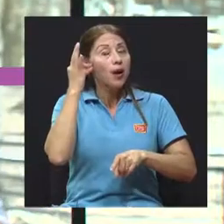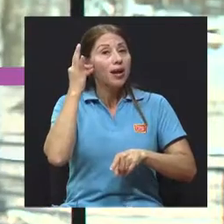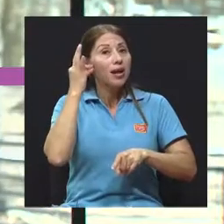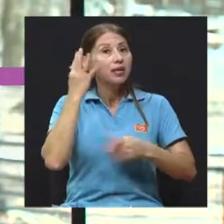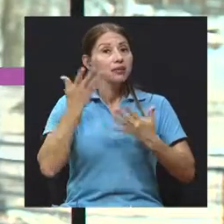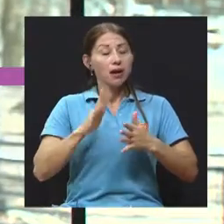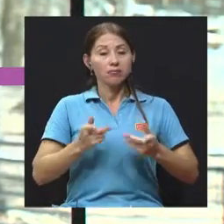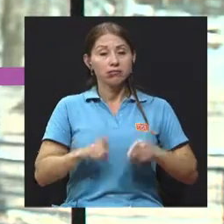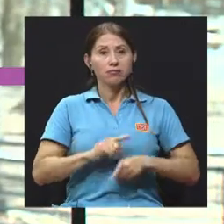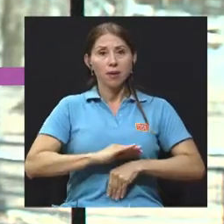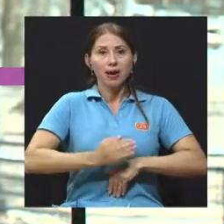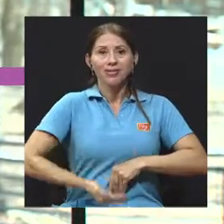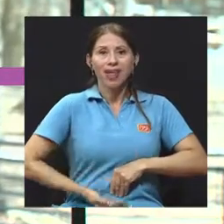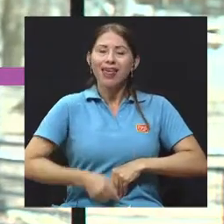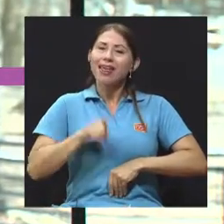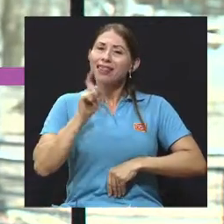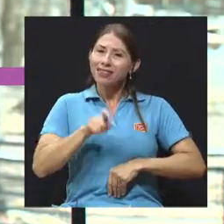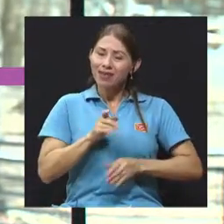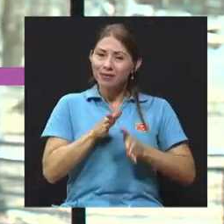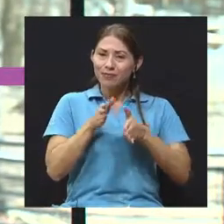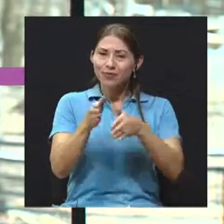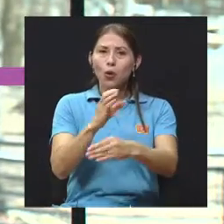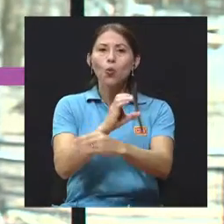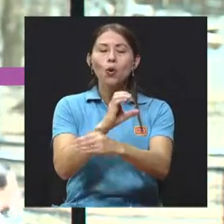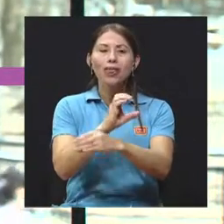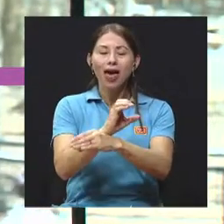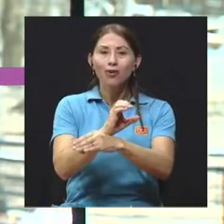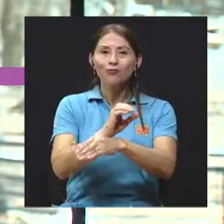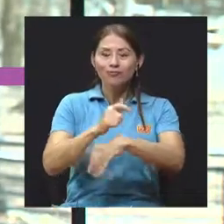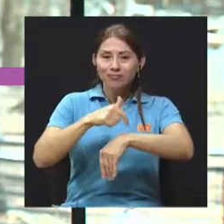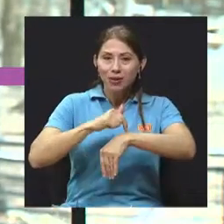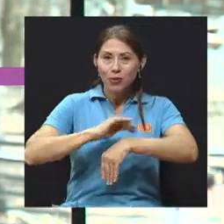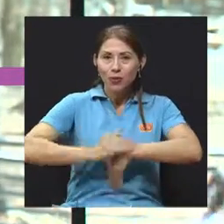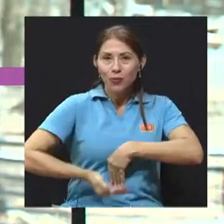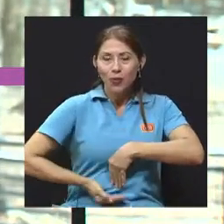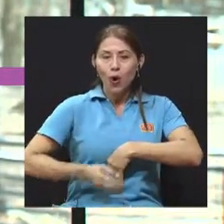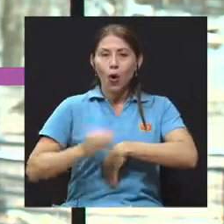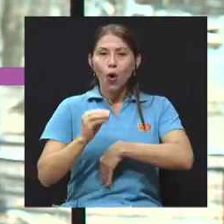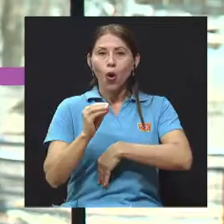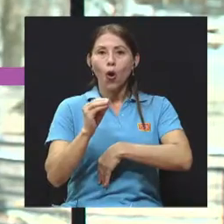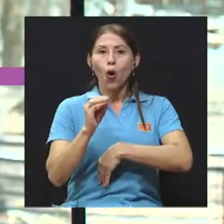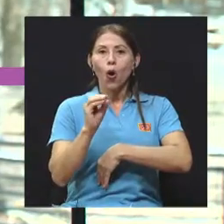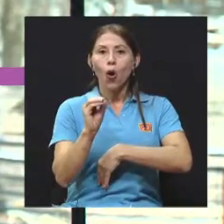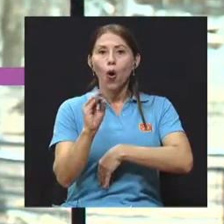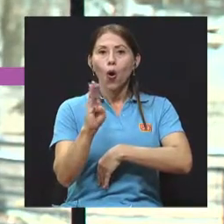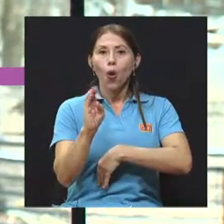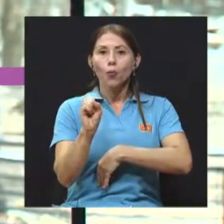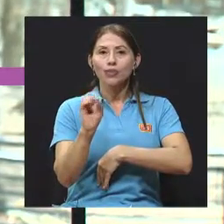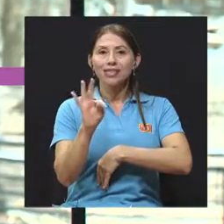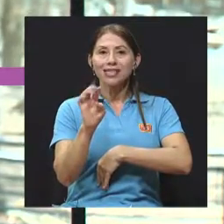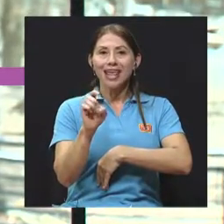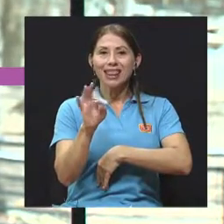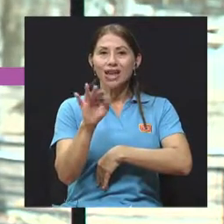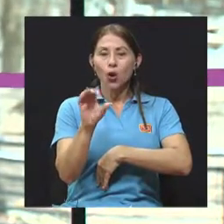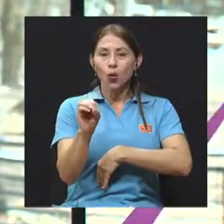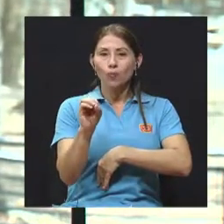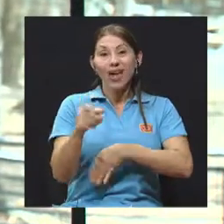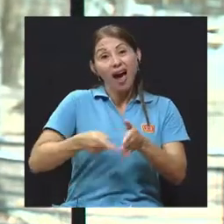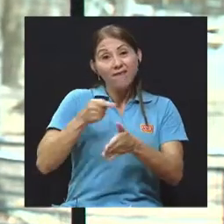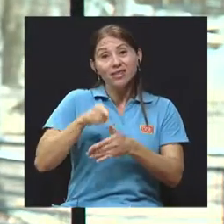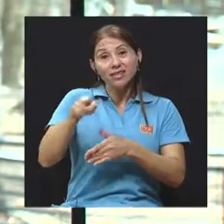obstétrico, porque lamentablemente, esas pacientes tienen más riesgo de tener algunas complicaciones, como pérdidas, fetales, que pierden el bebé durante el embarazo,